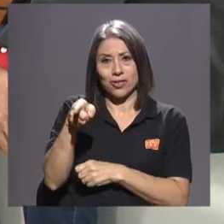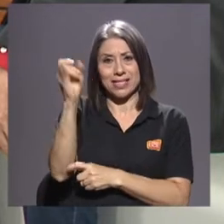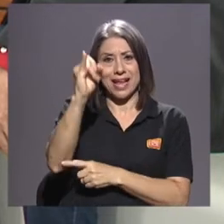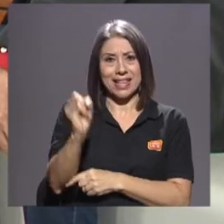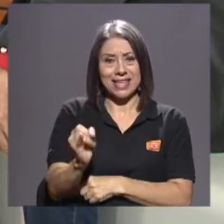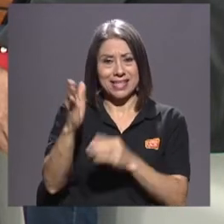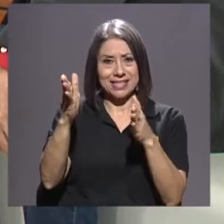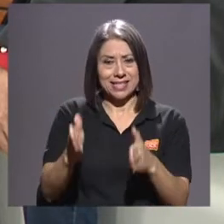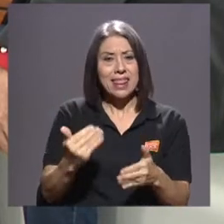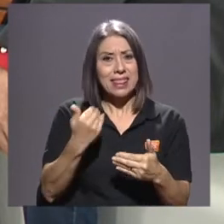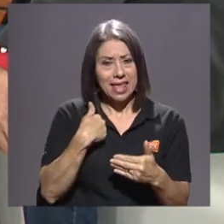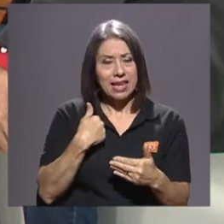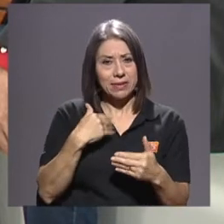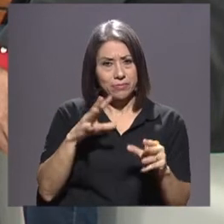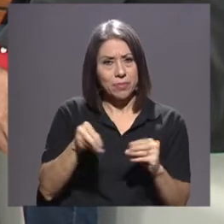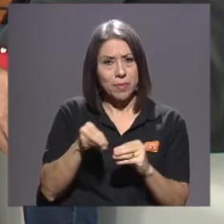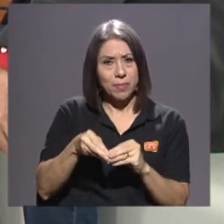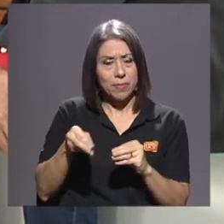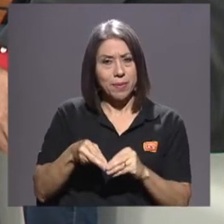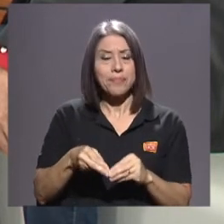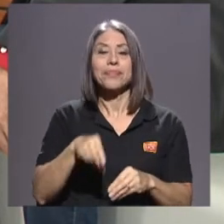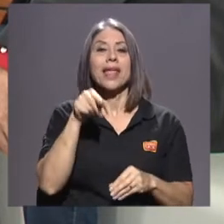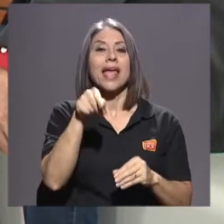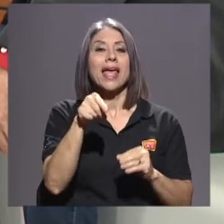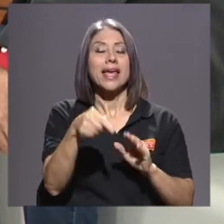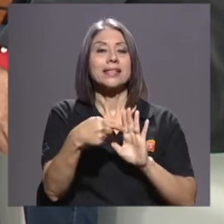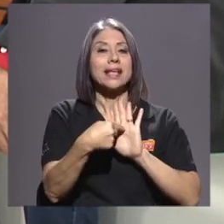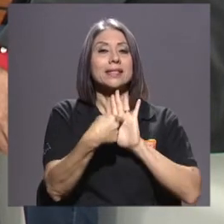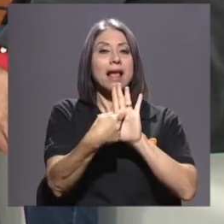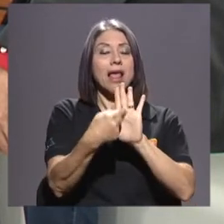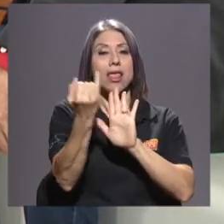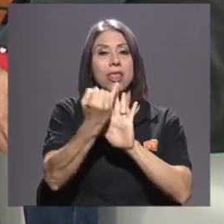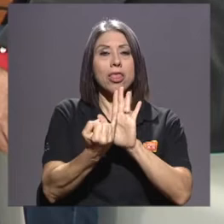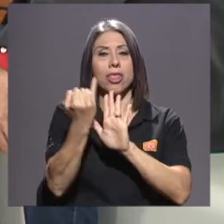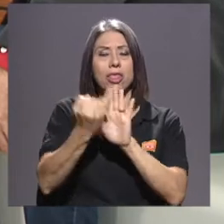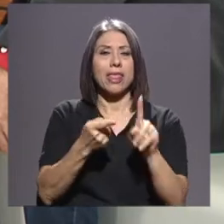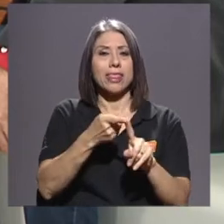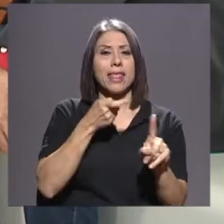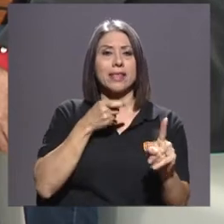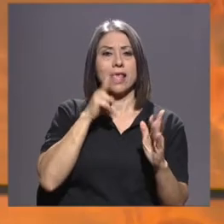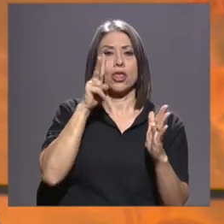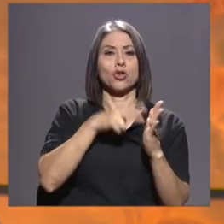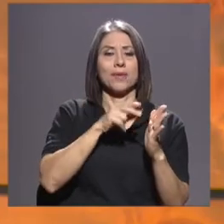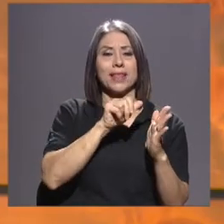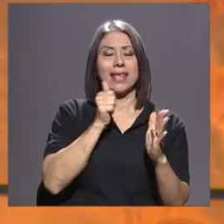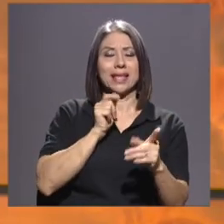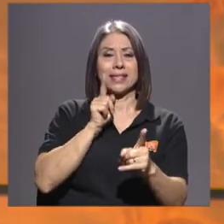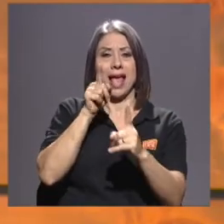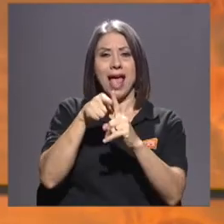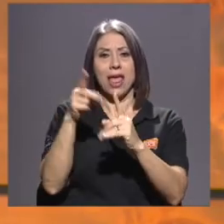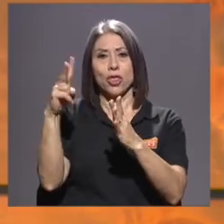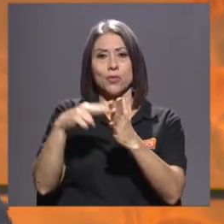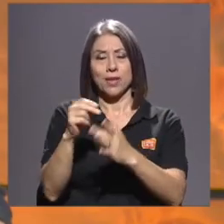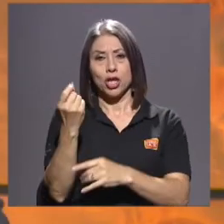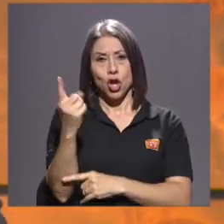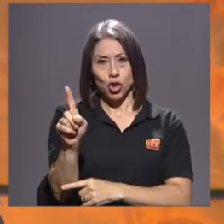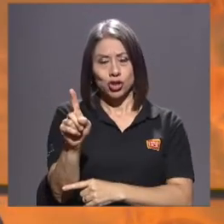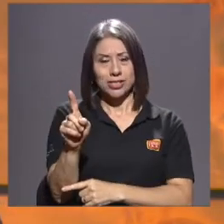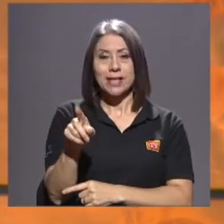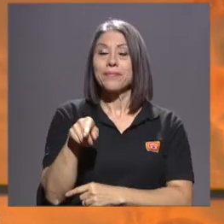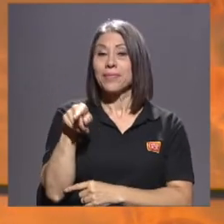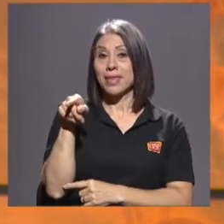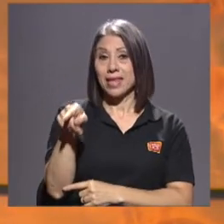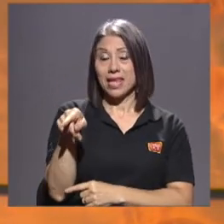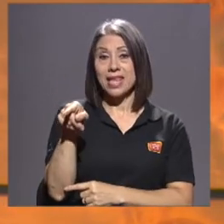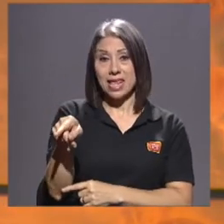el maestro desarrolla entre el año 2010 y 2011 y él la lleva